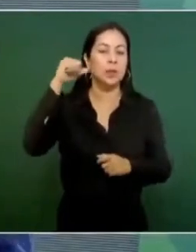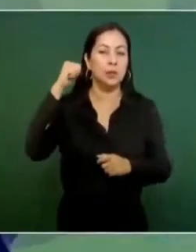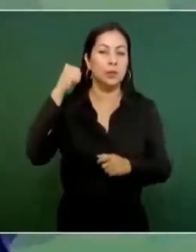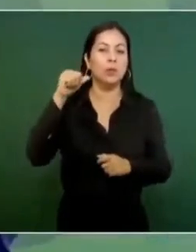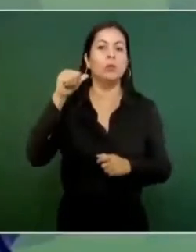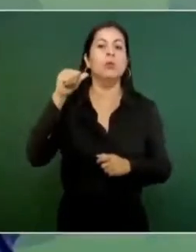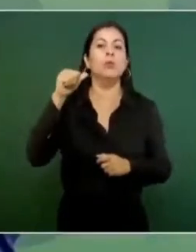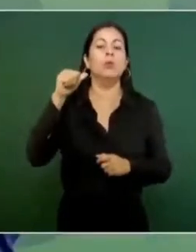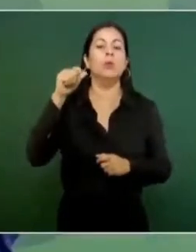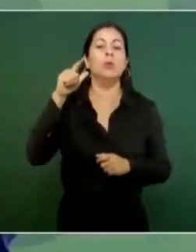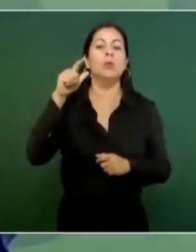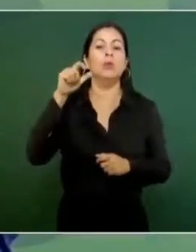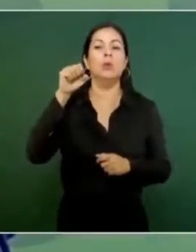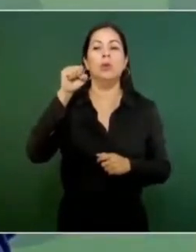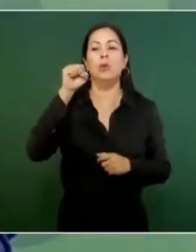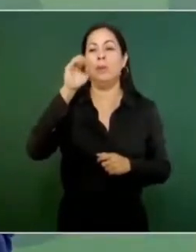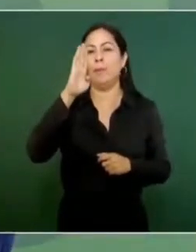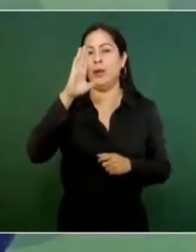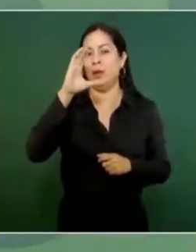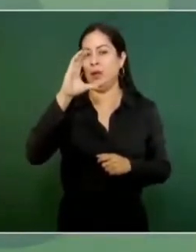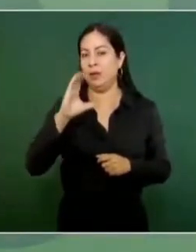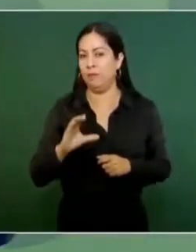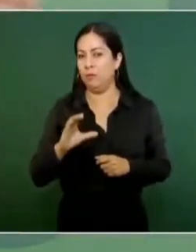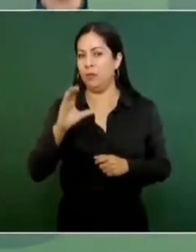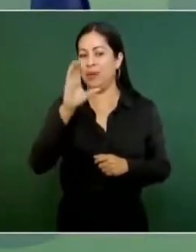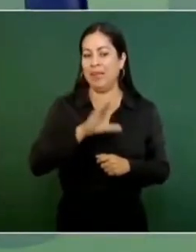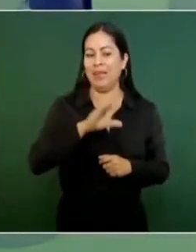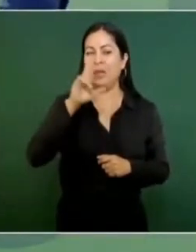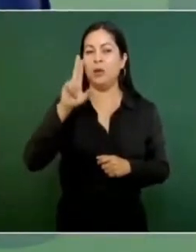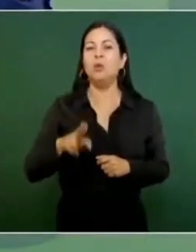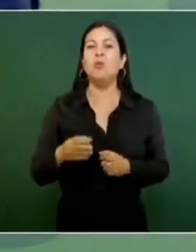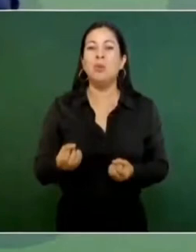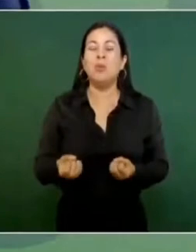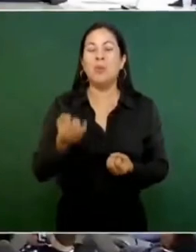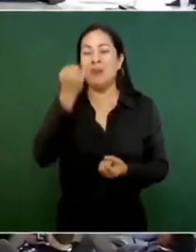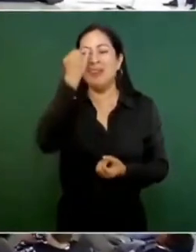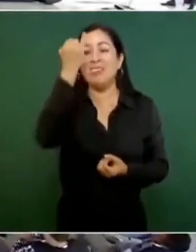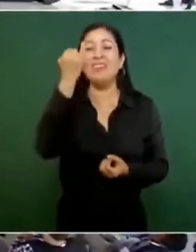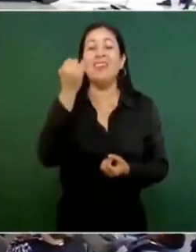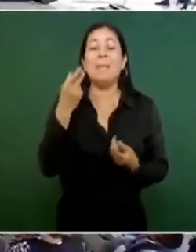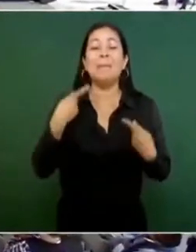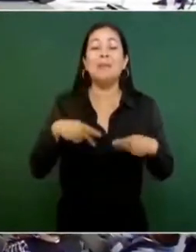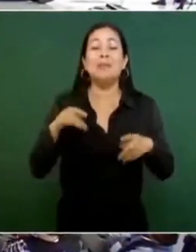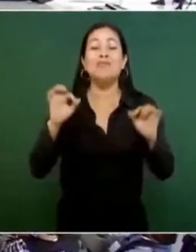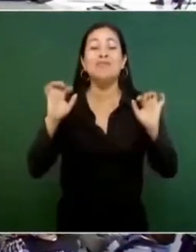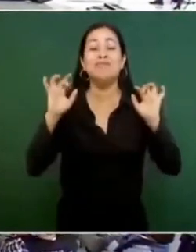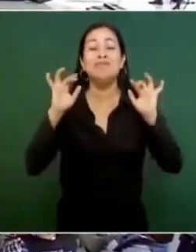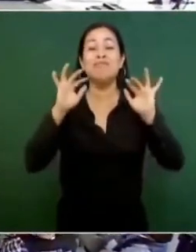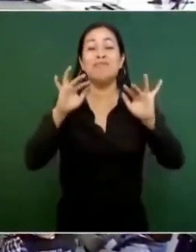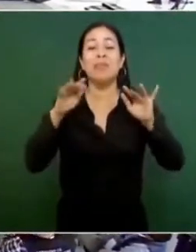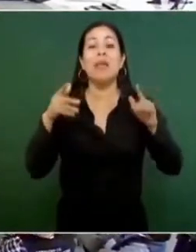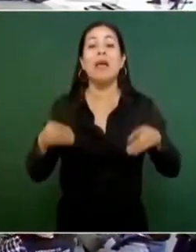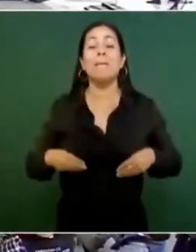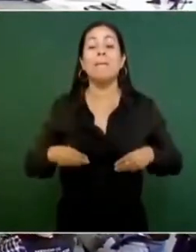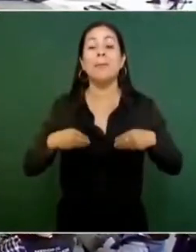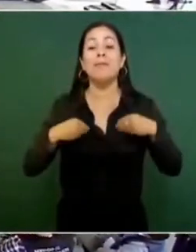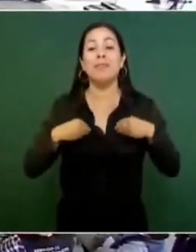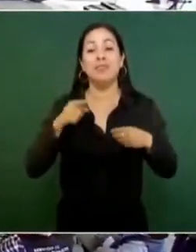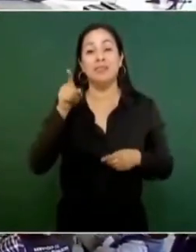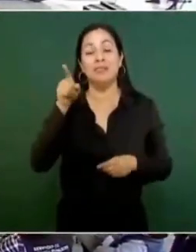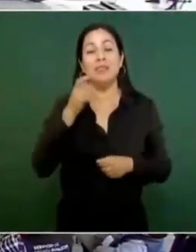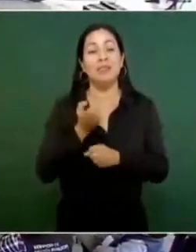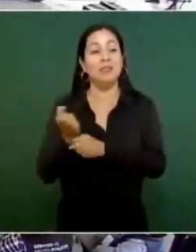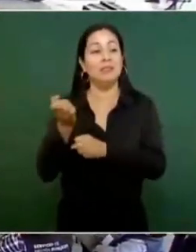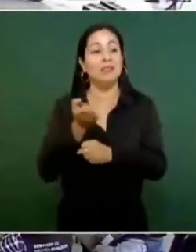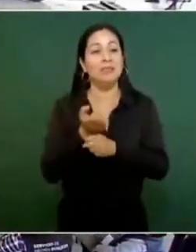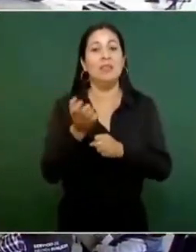Los Cabos, Cancún, imagínate cuánta gente llega a vivir, a